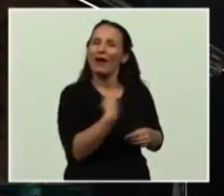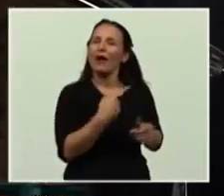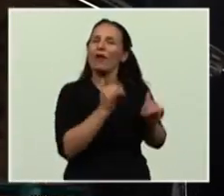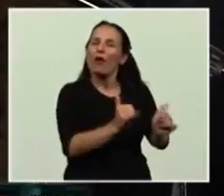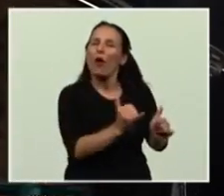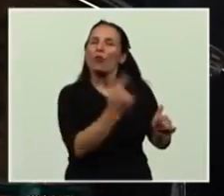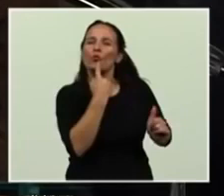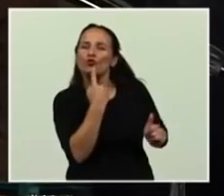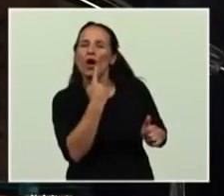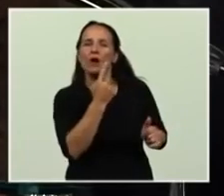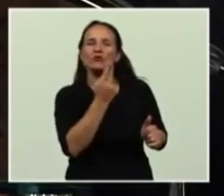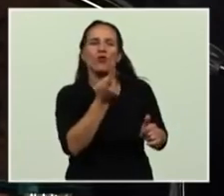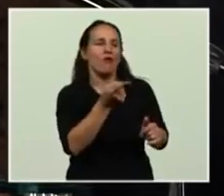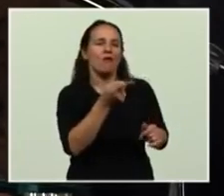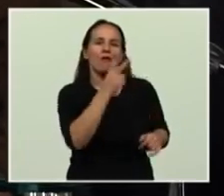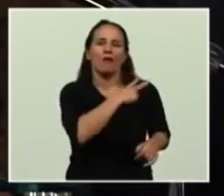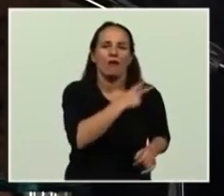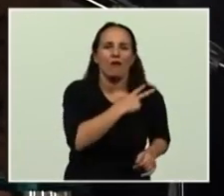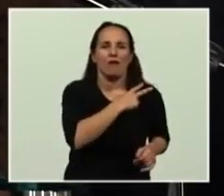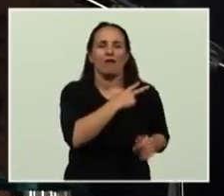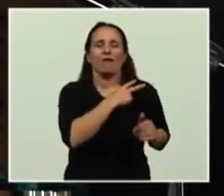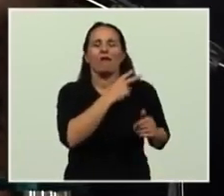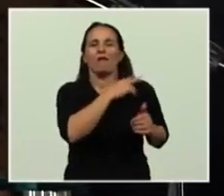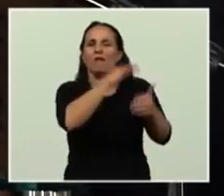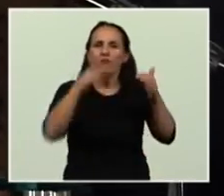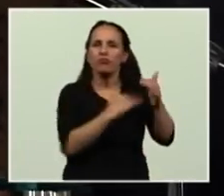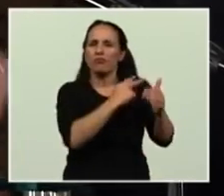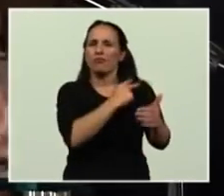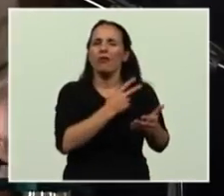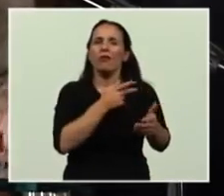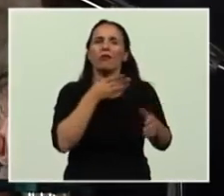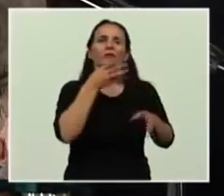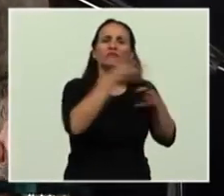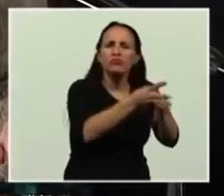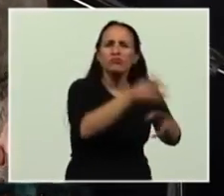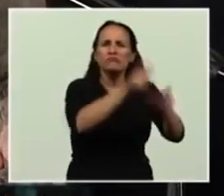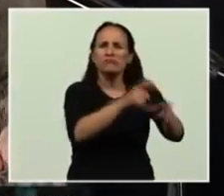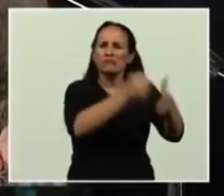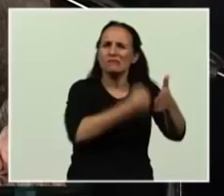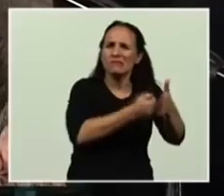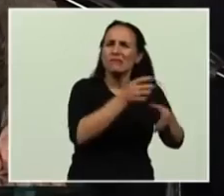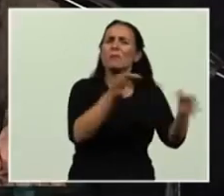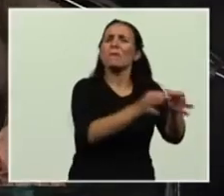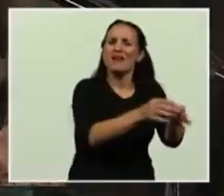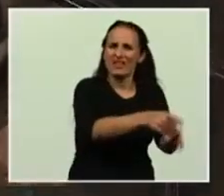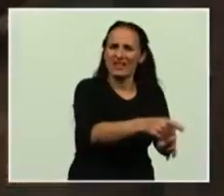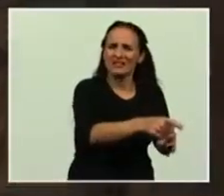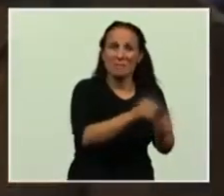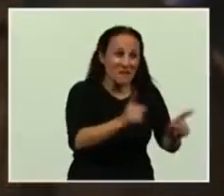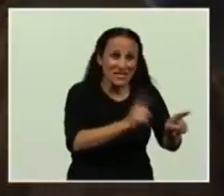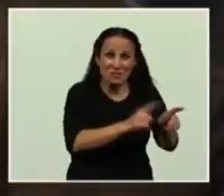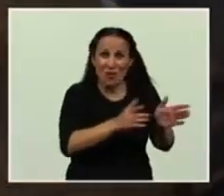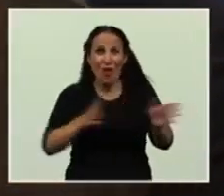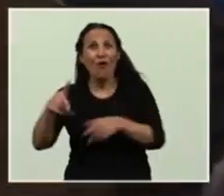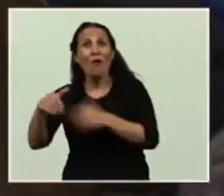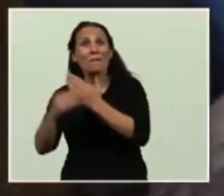suboficiales, suboficiales, peleaban en Malvinas, en el Ministerio de Economía